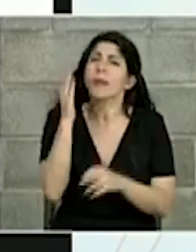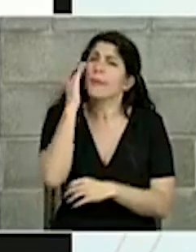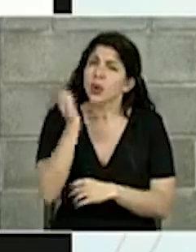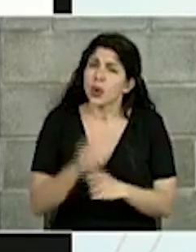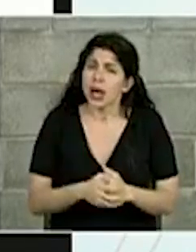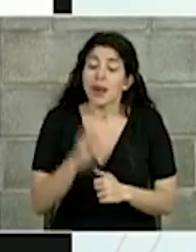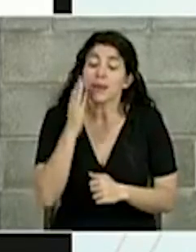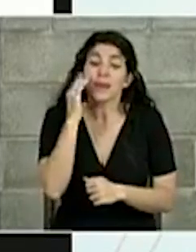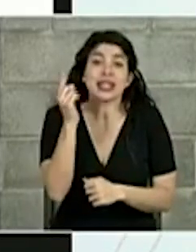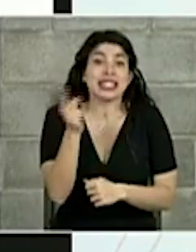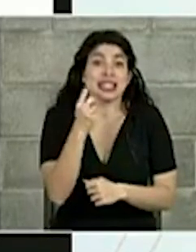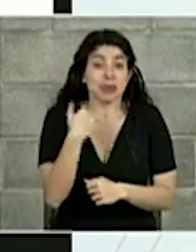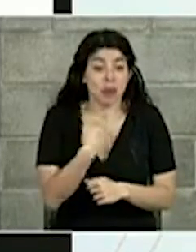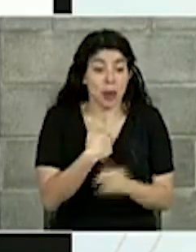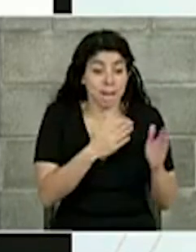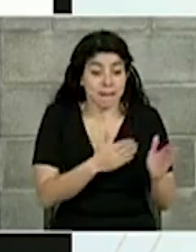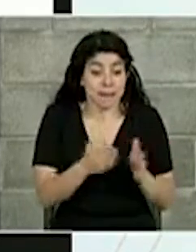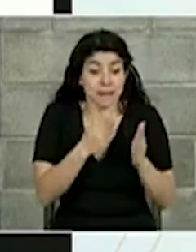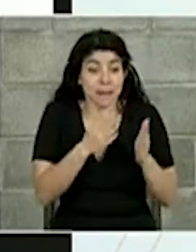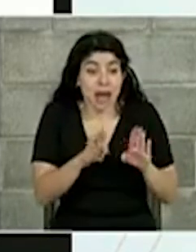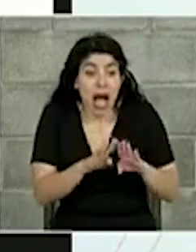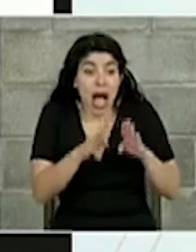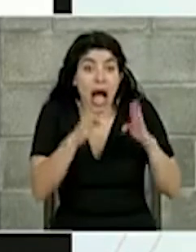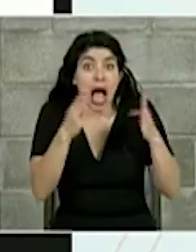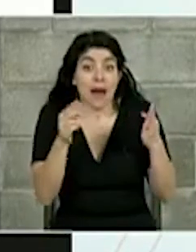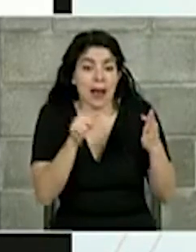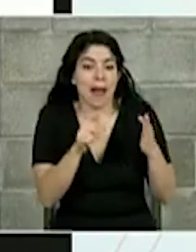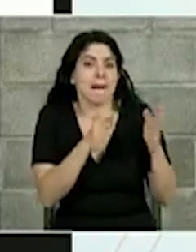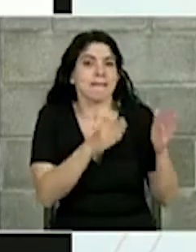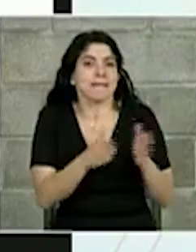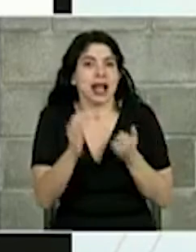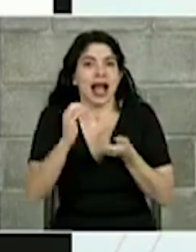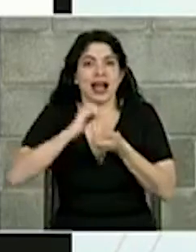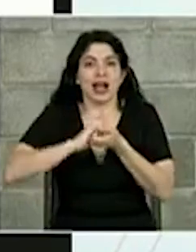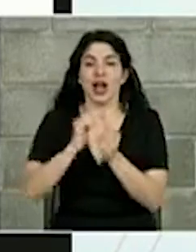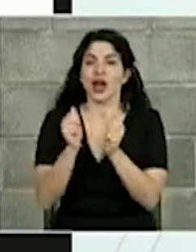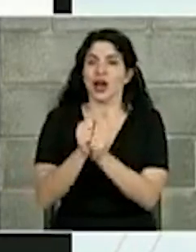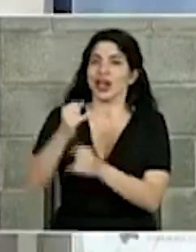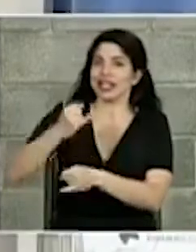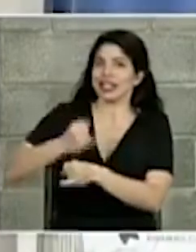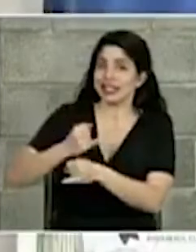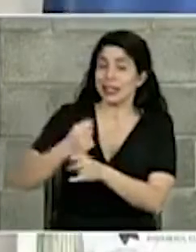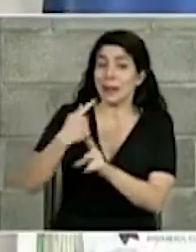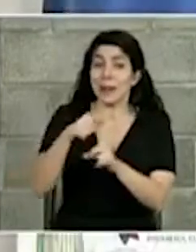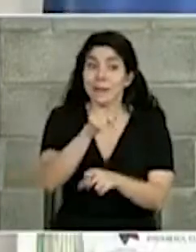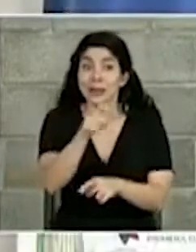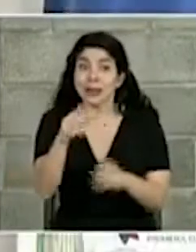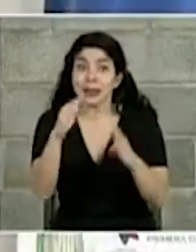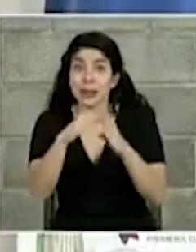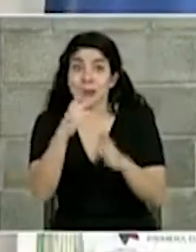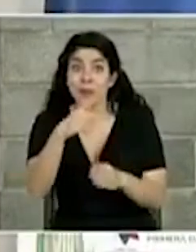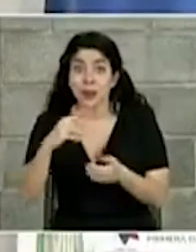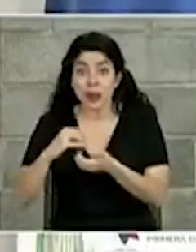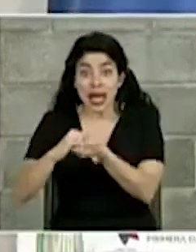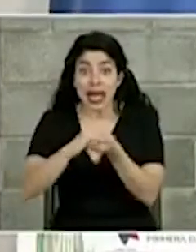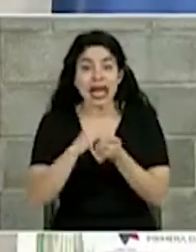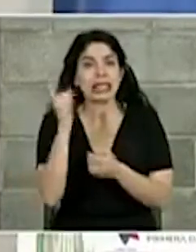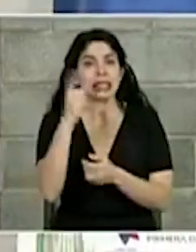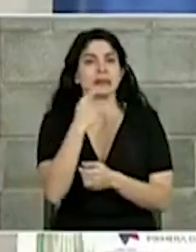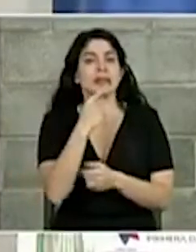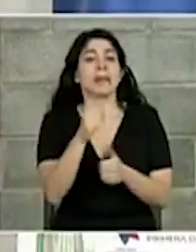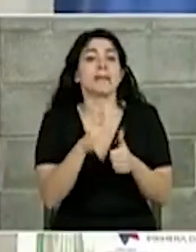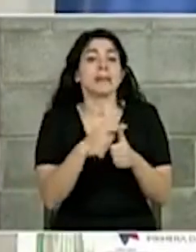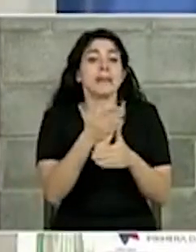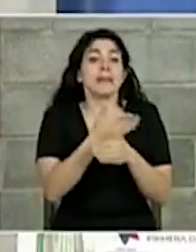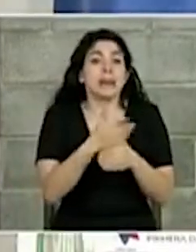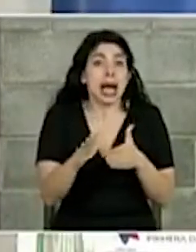Porque siempre que planeamos la reapertura y la planeamos junto con la institución y los puntarenenses, dijimos que en una primera etapa